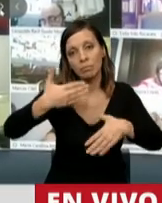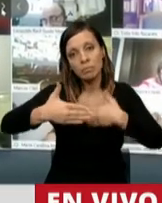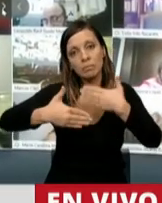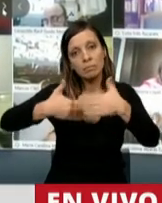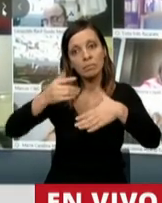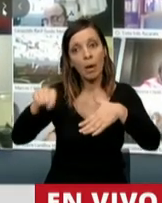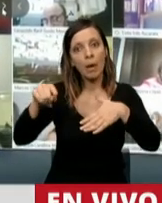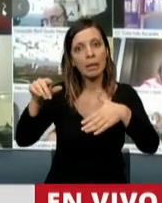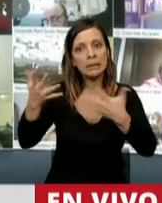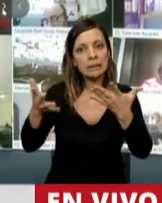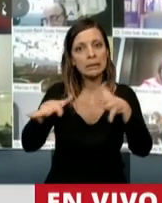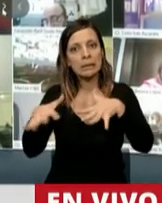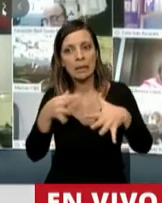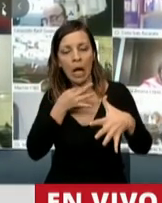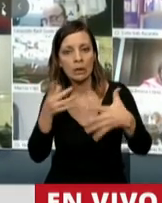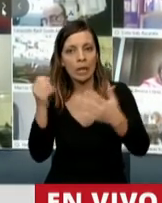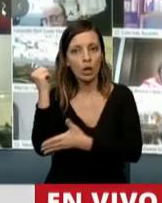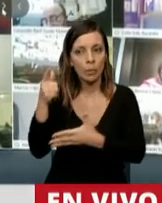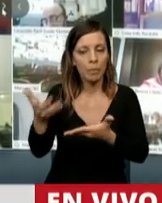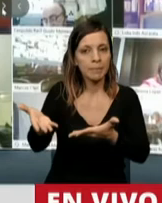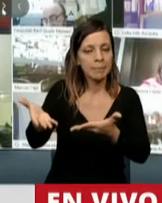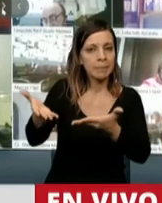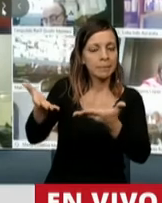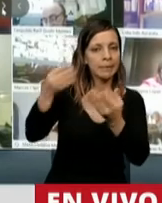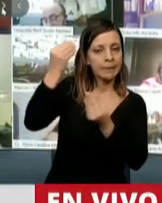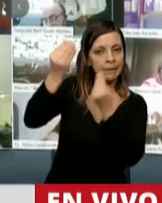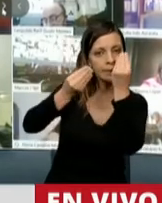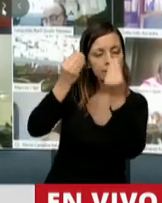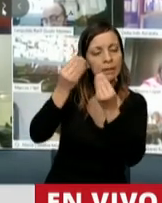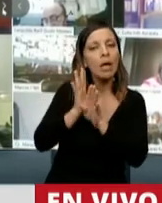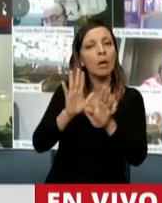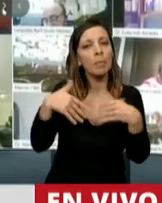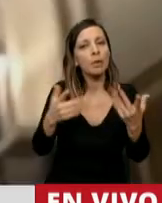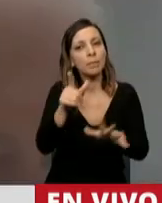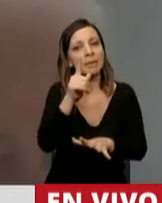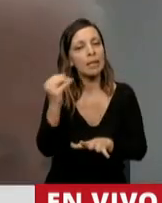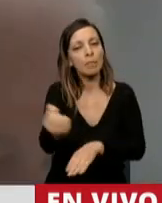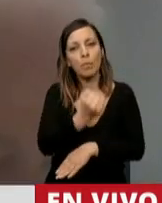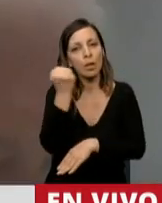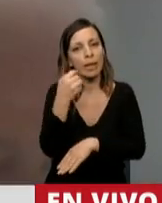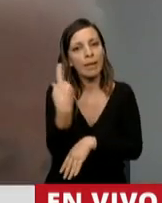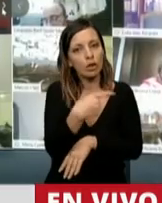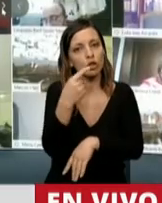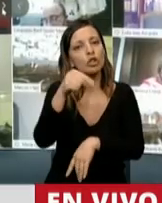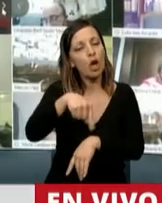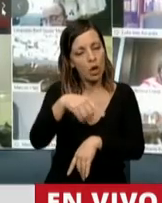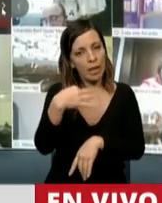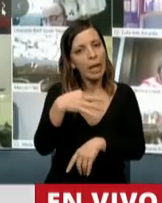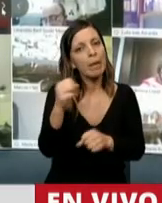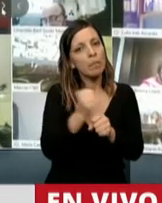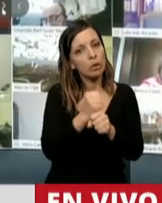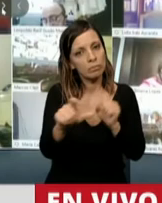va teniendo cada vez más importancia. Por eso creo que es fundamental que nosotros saquemos hoy